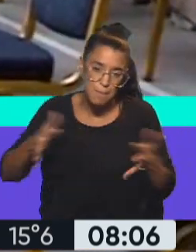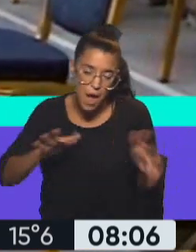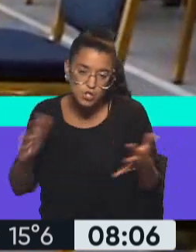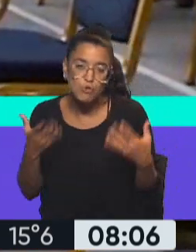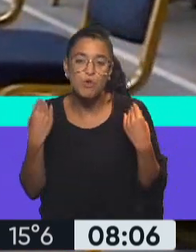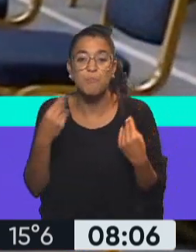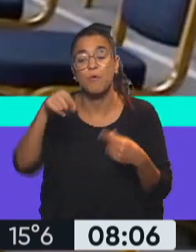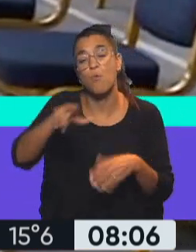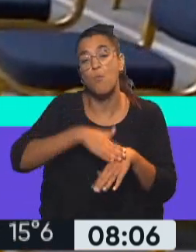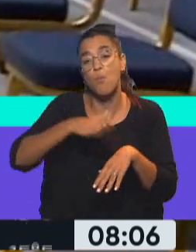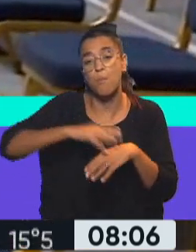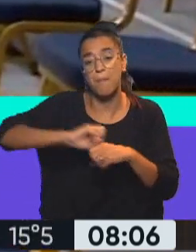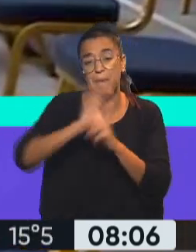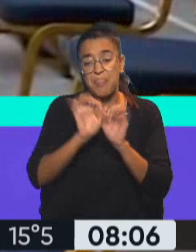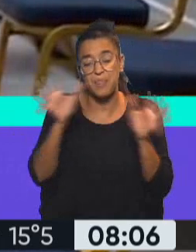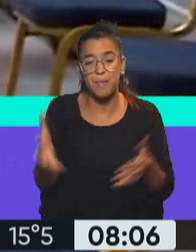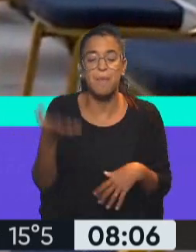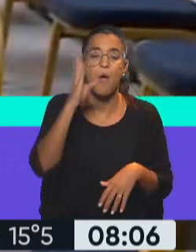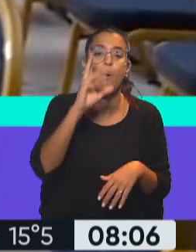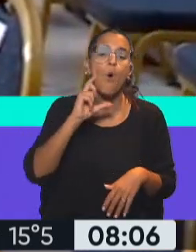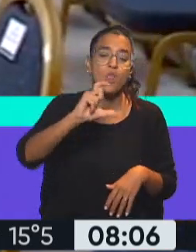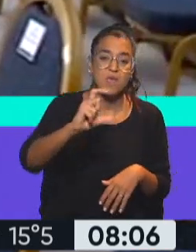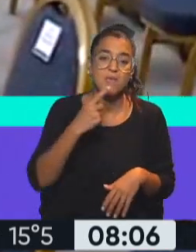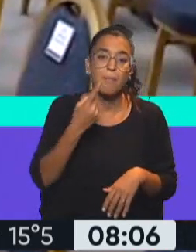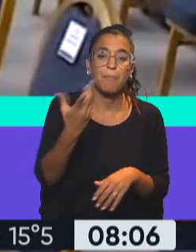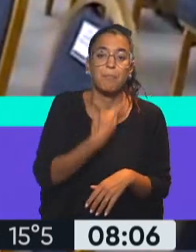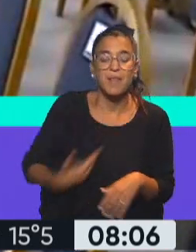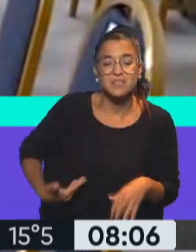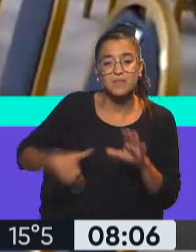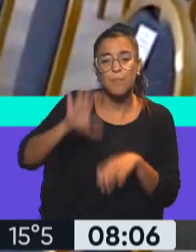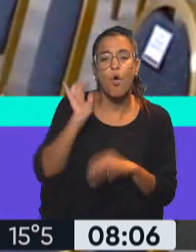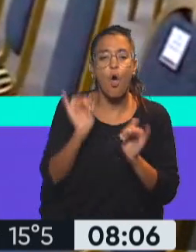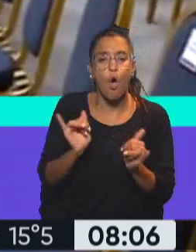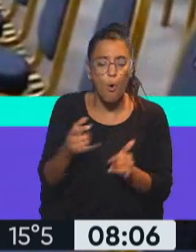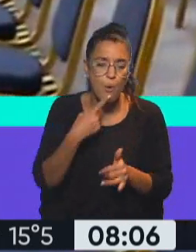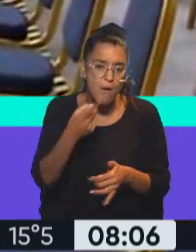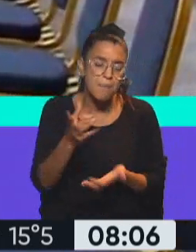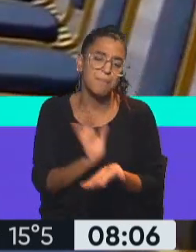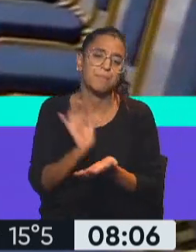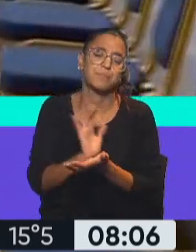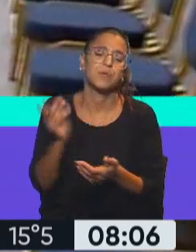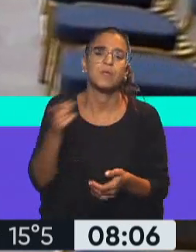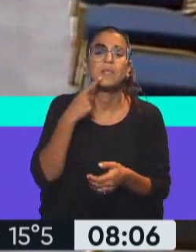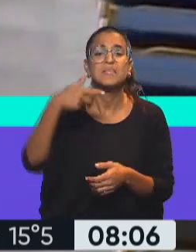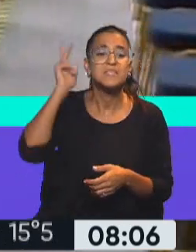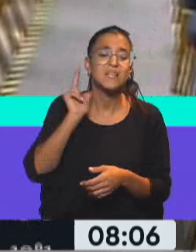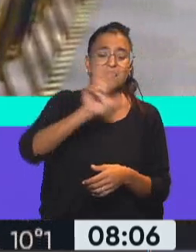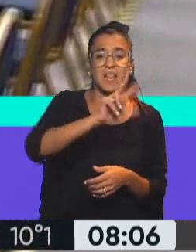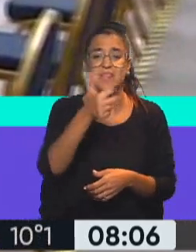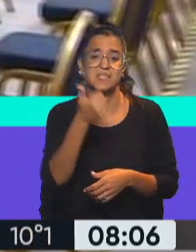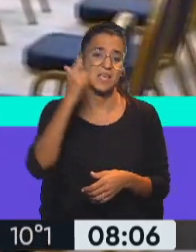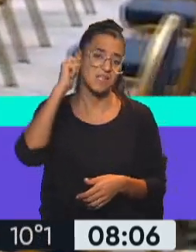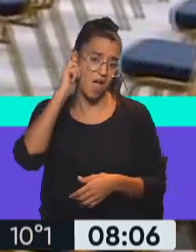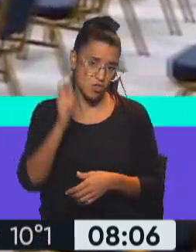debido, obviamente, a la pandemia. Gabriel Boric será el presidente más joven en la historia de Chile, con 36